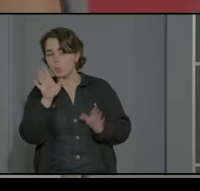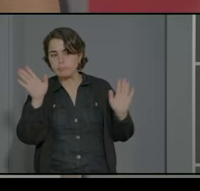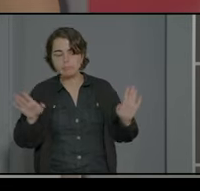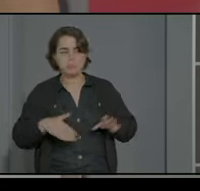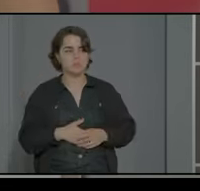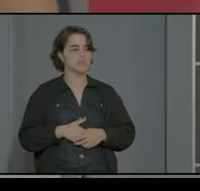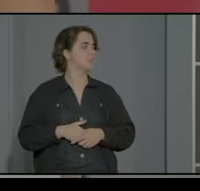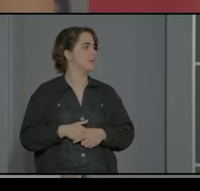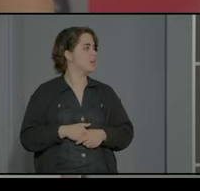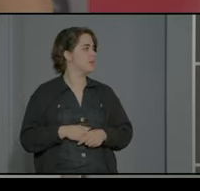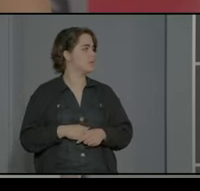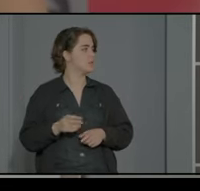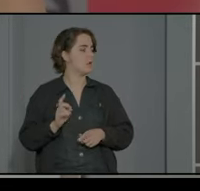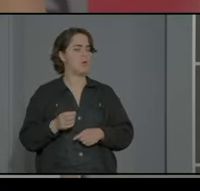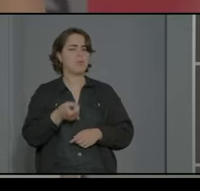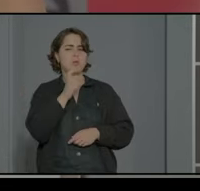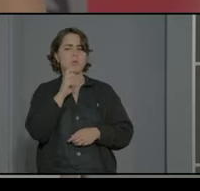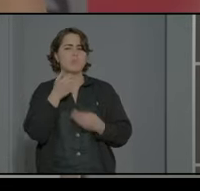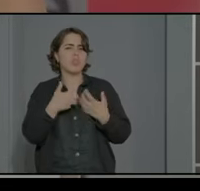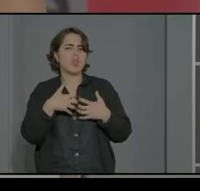no ¿cómo es?